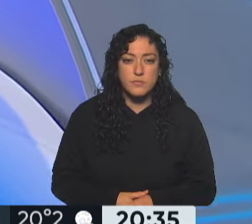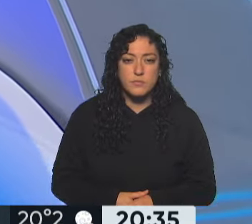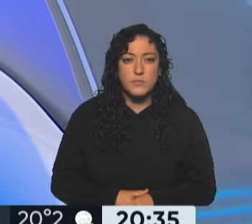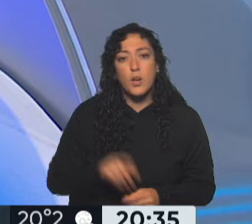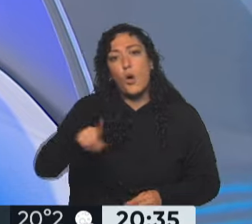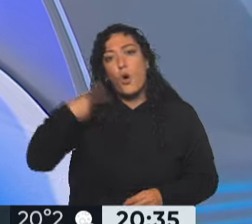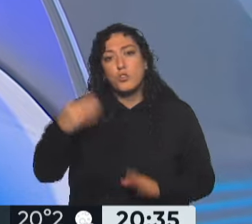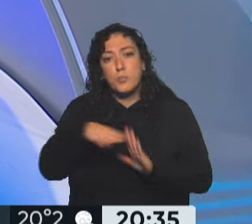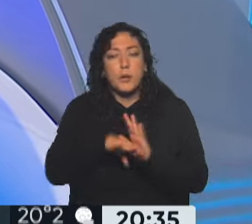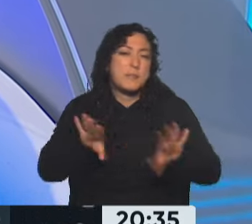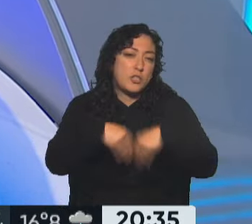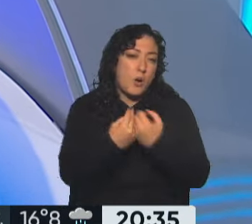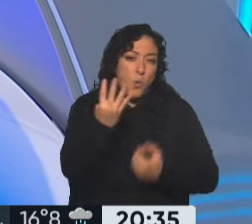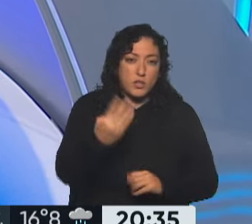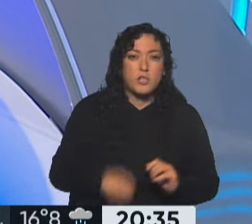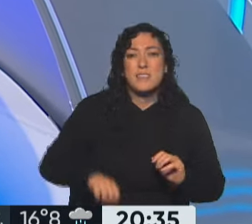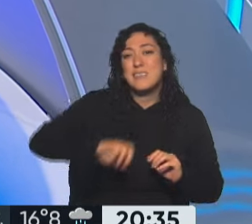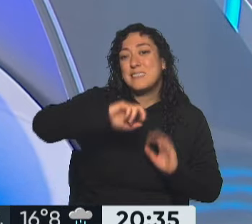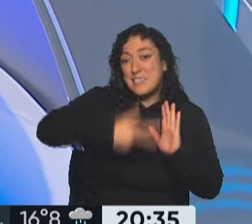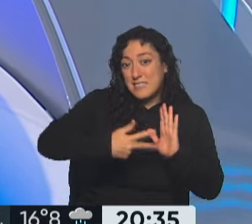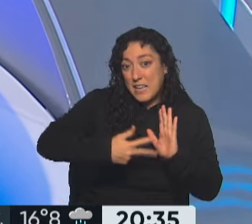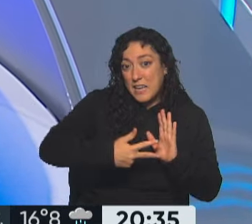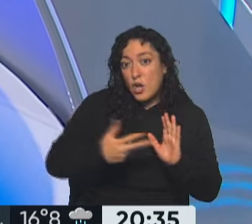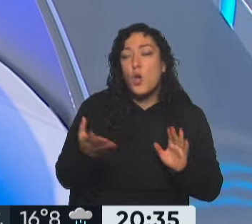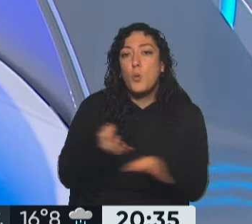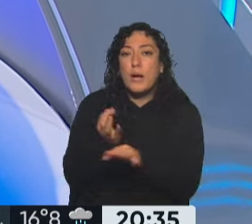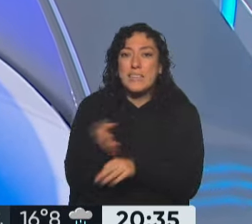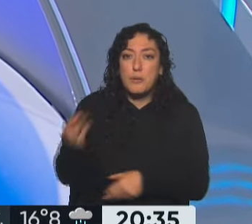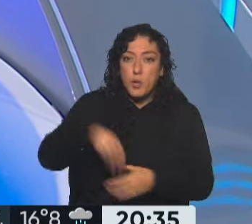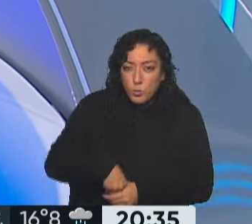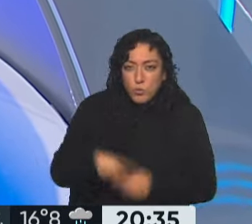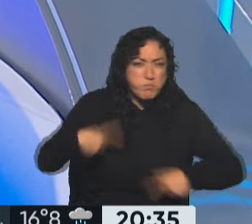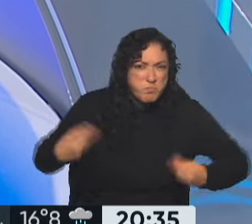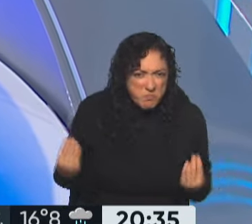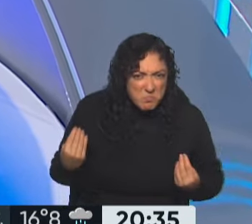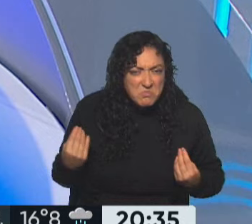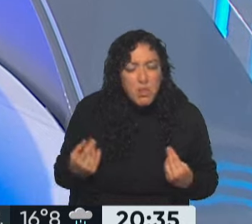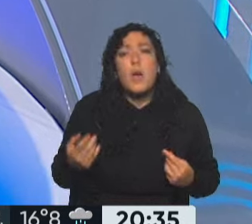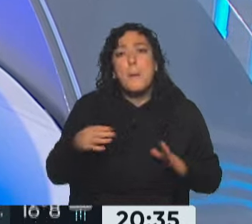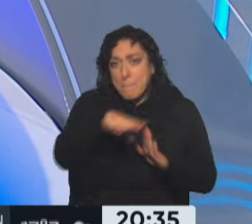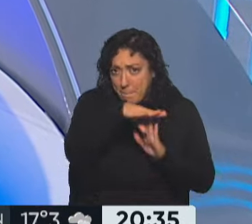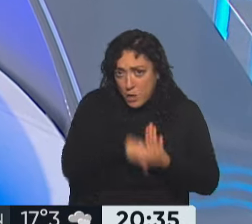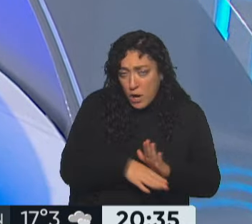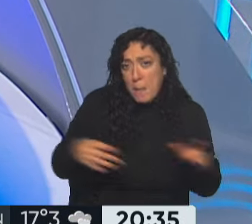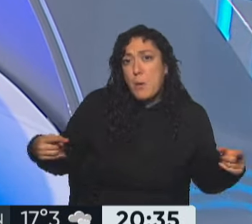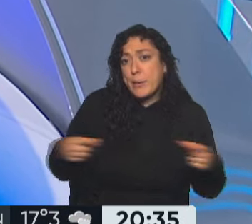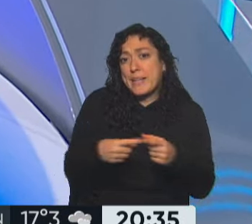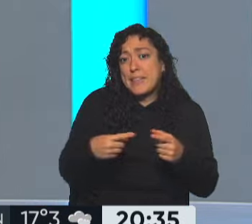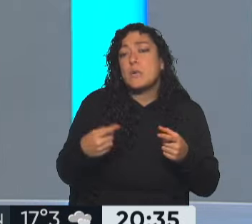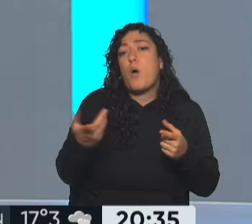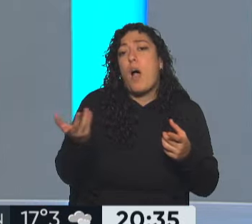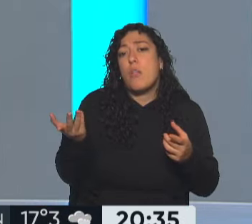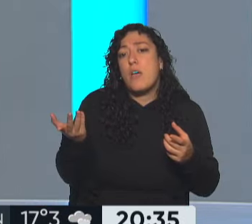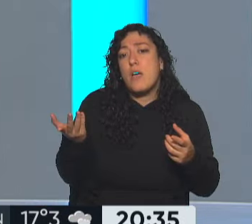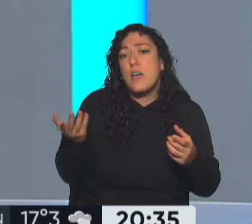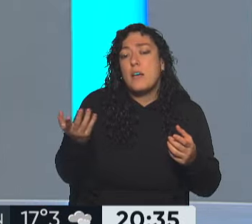programa, bueno, son cuatro, pero el tercero es el de inclusión educativa. ¿De qué se trata? Este programa lo que promueve es el mejoramiento